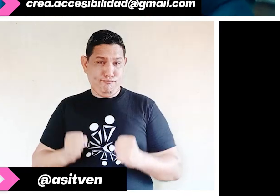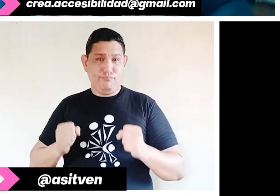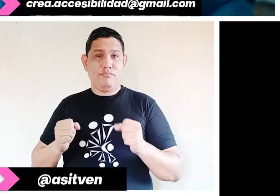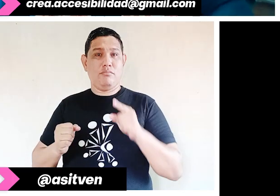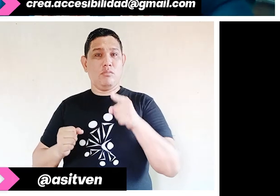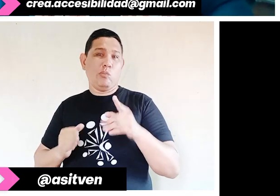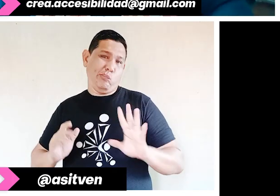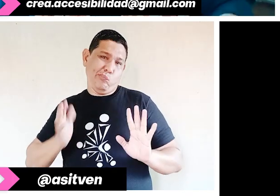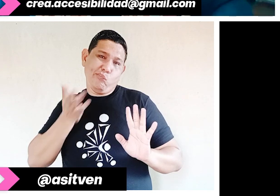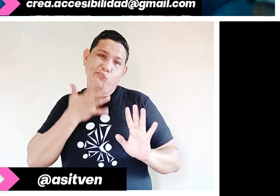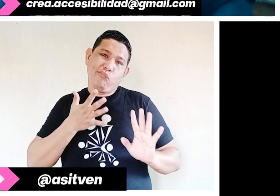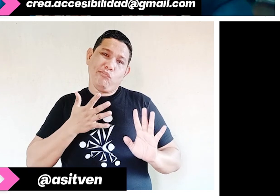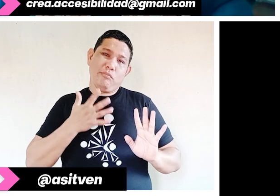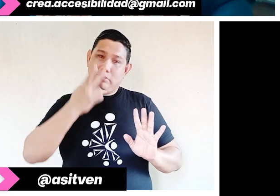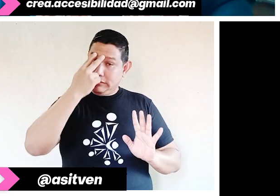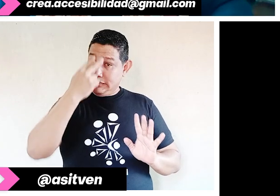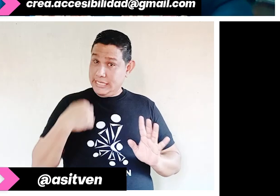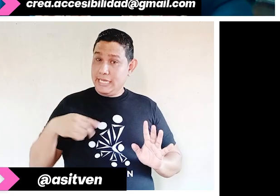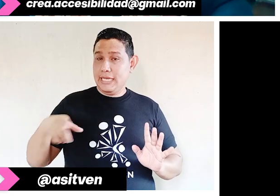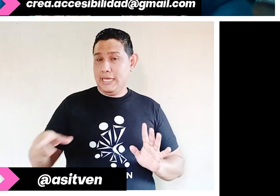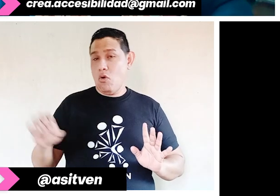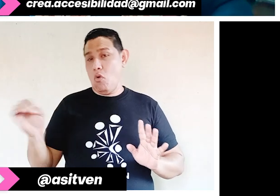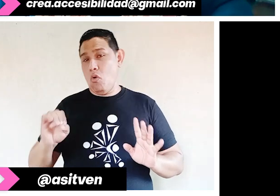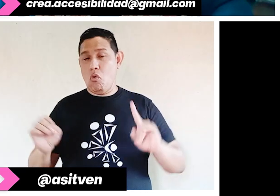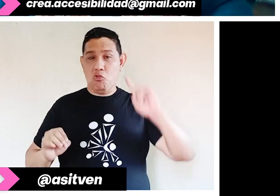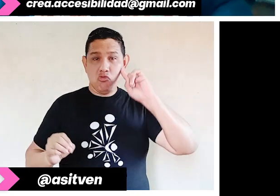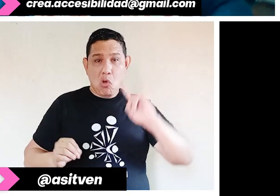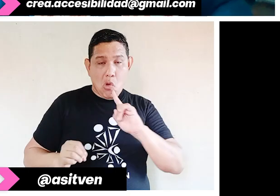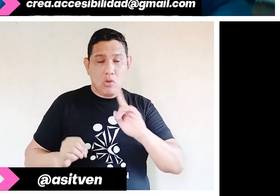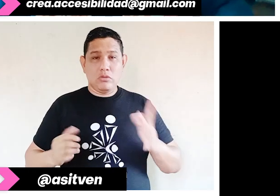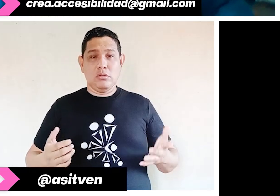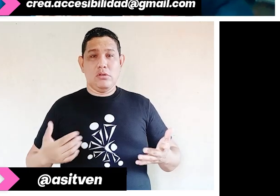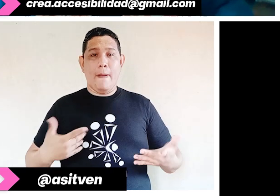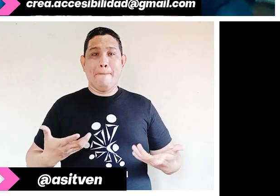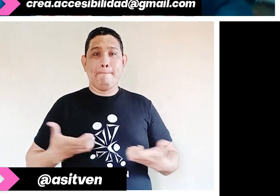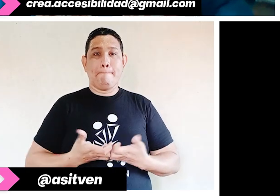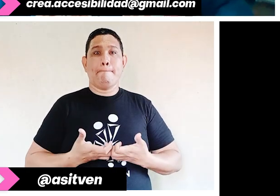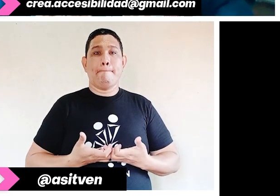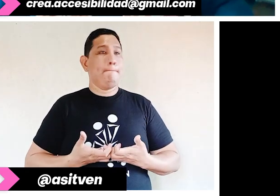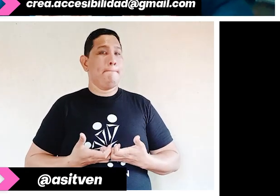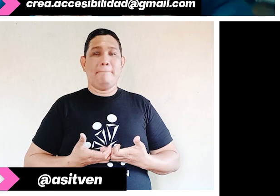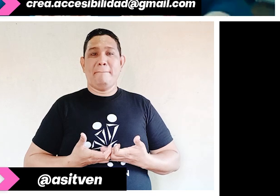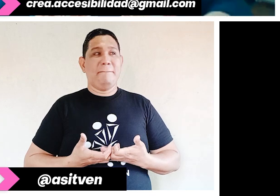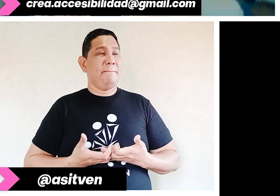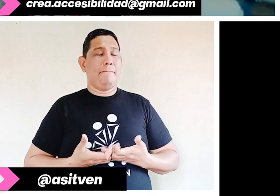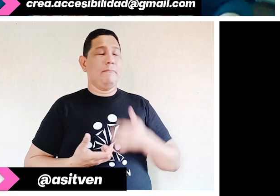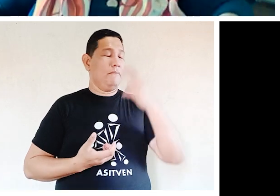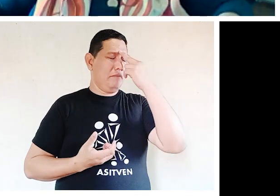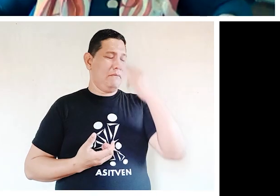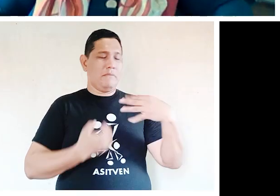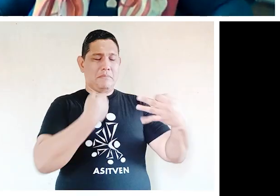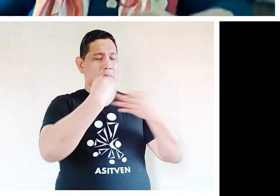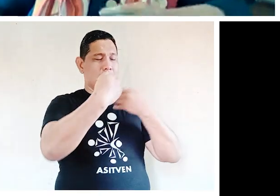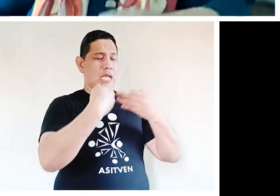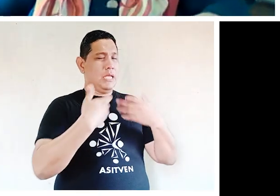como persona cien o como persona sorda sin entender bien todo lo que se está explicando